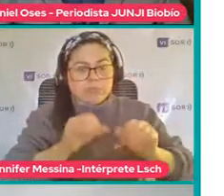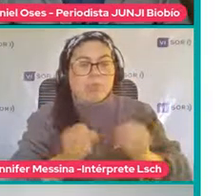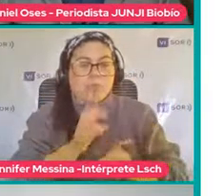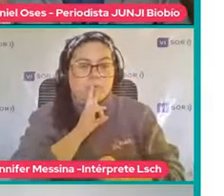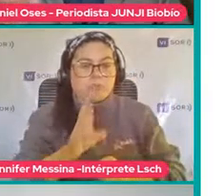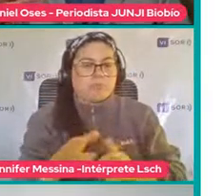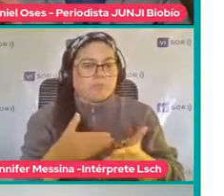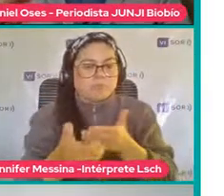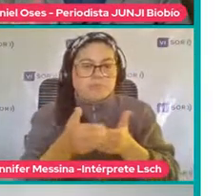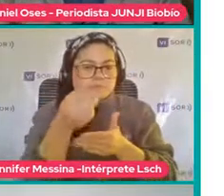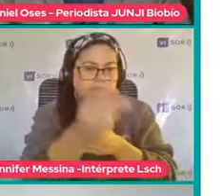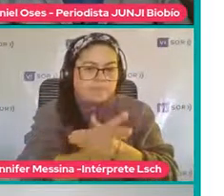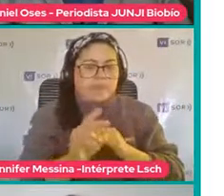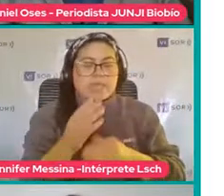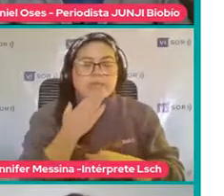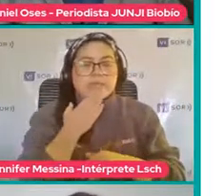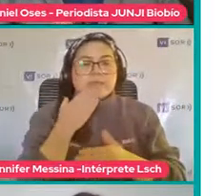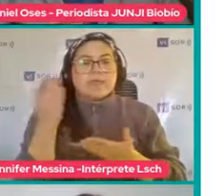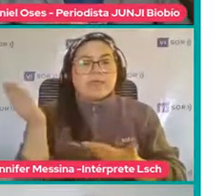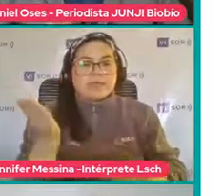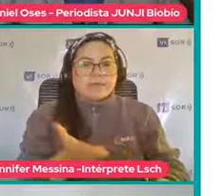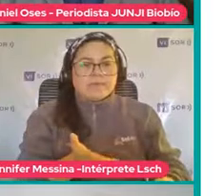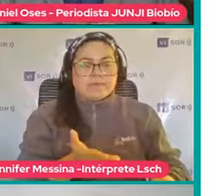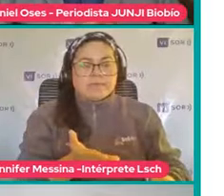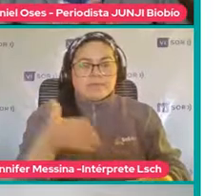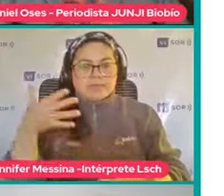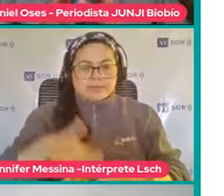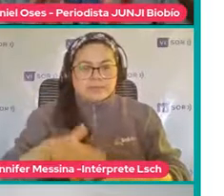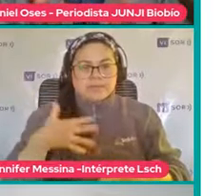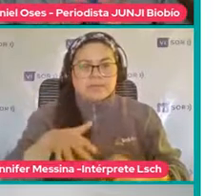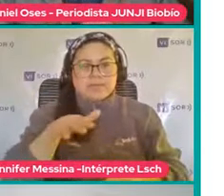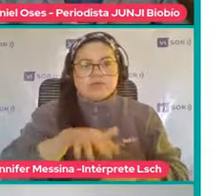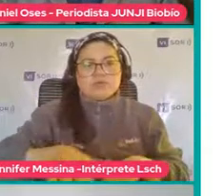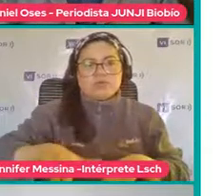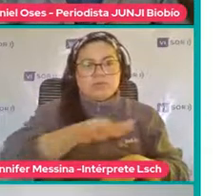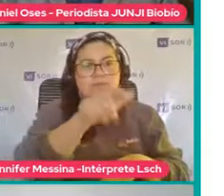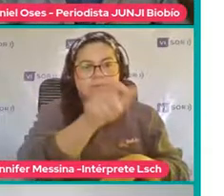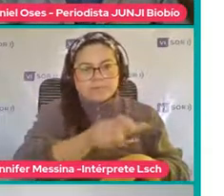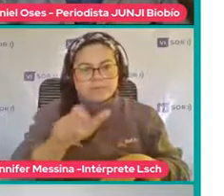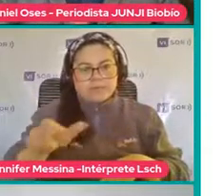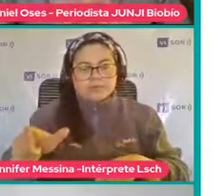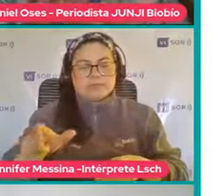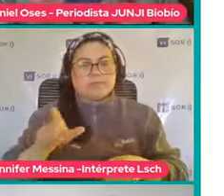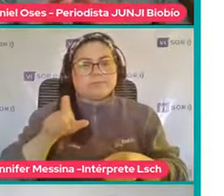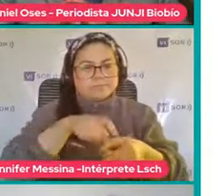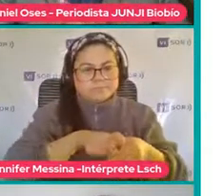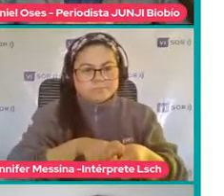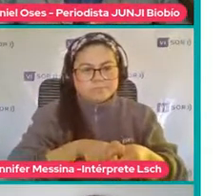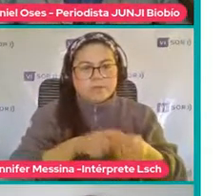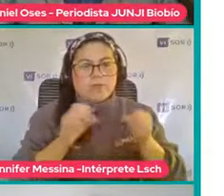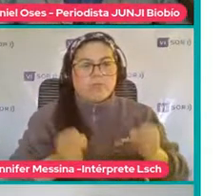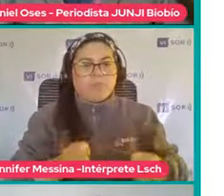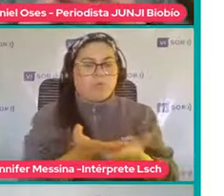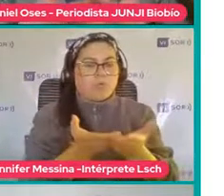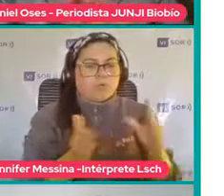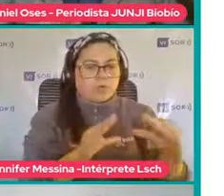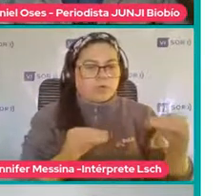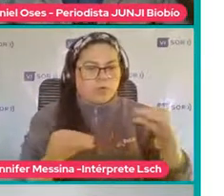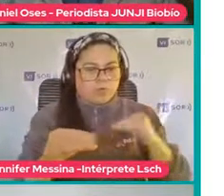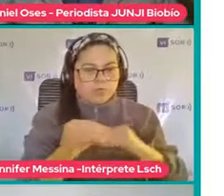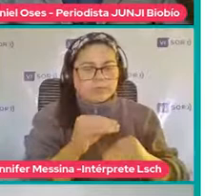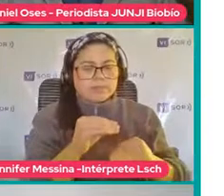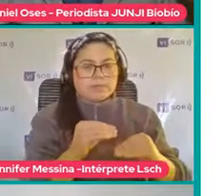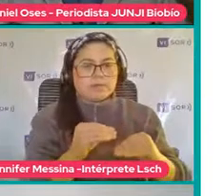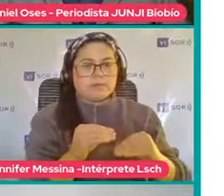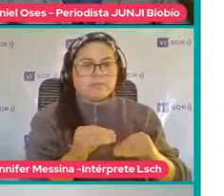importante Y le invitamos A todos Nuestros Asistentes A este webinar Que puedan comentar Con nosotros Que